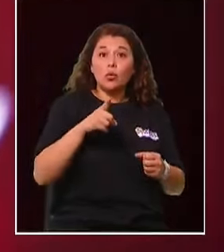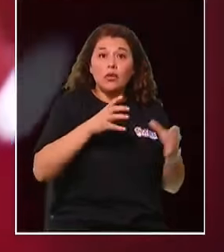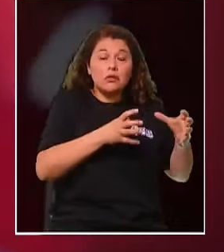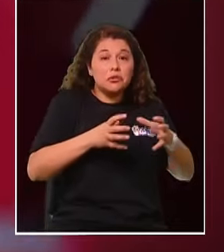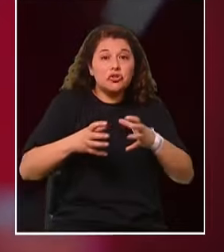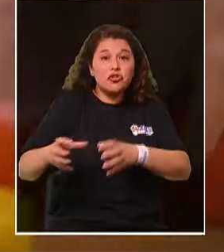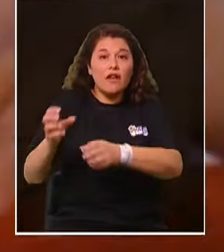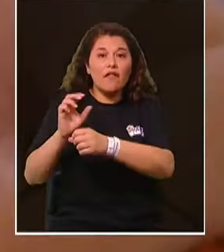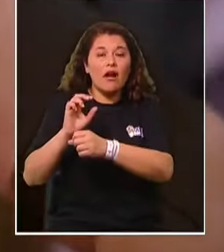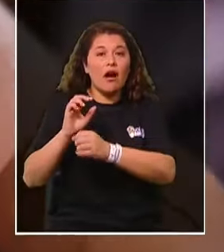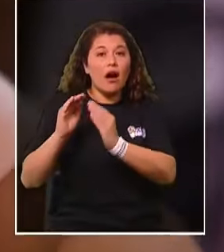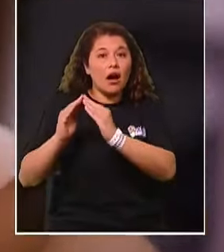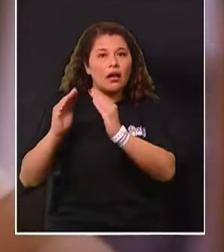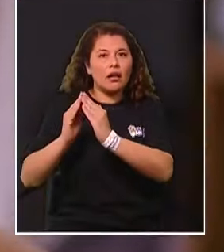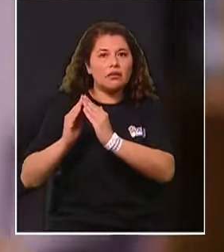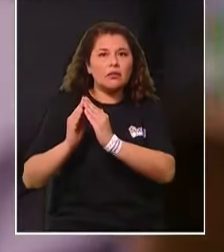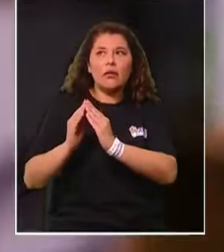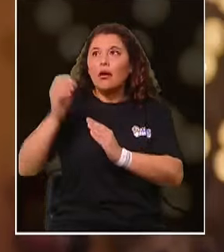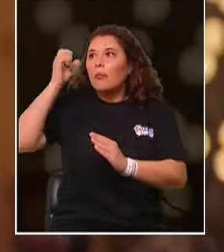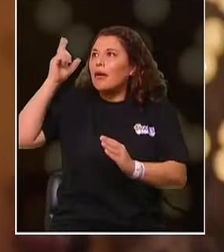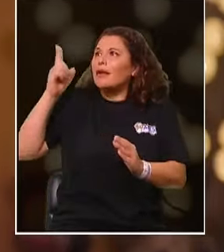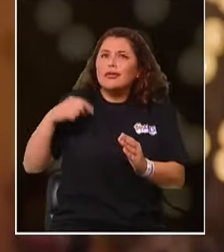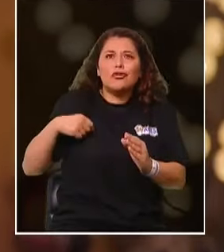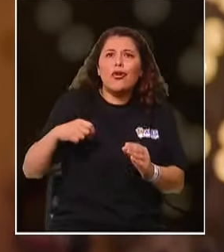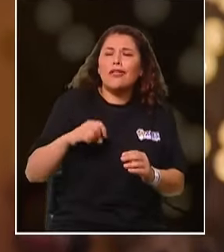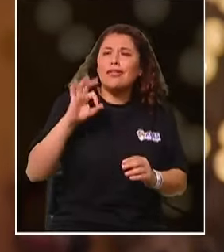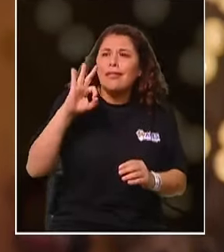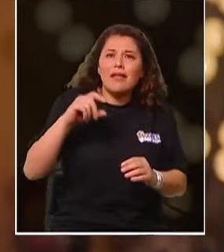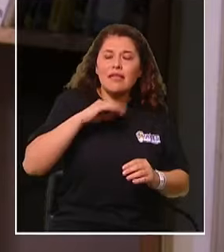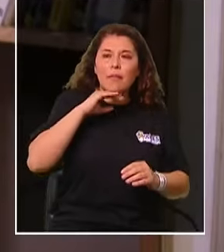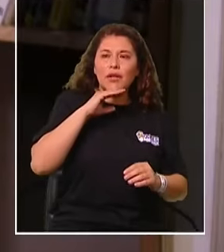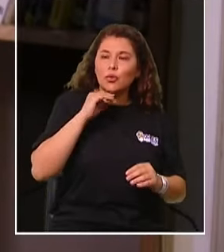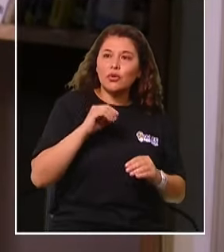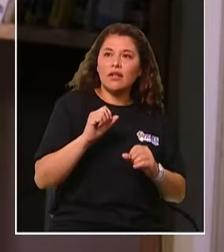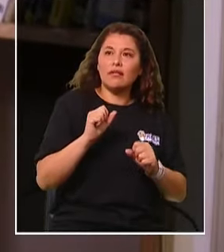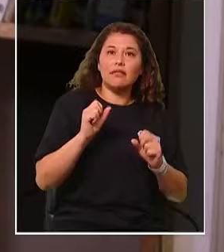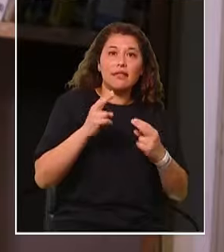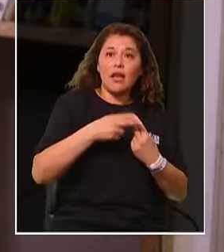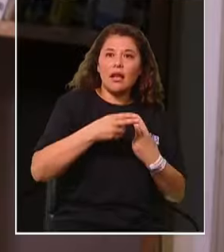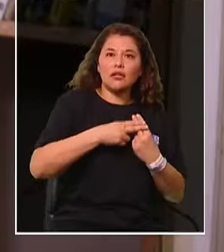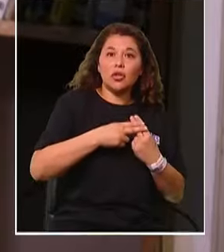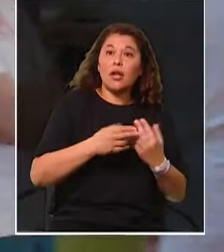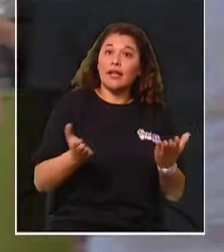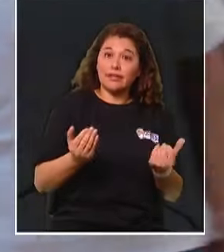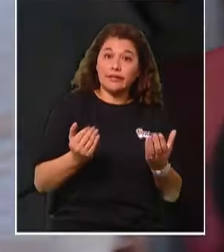O sea, imagínate, llevaba media hora el teletón. Me dijeron, ¿necesitas ir a esto? Toma, para la casa.